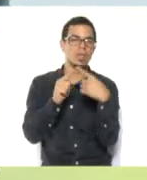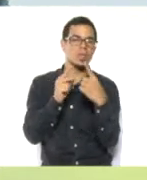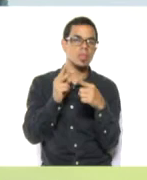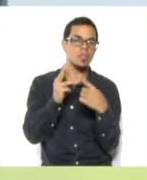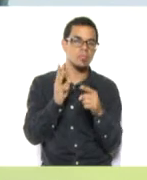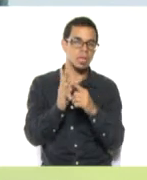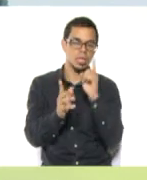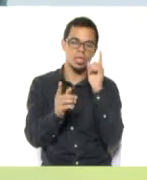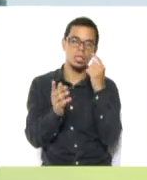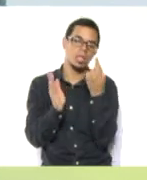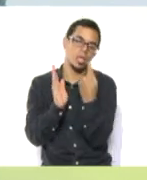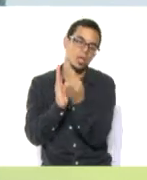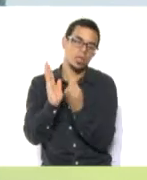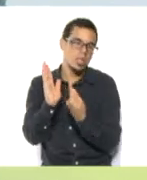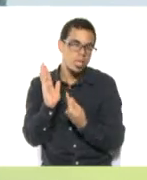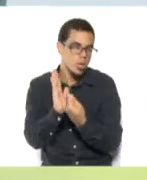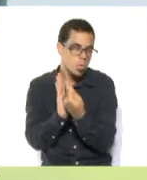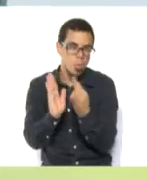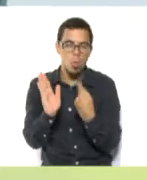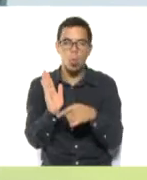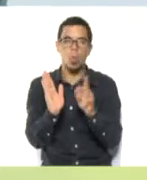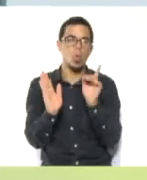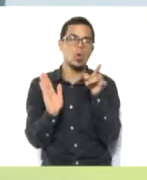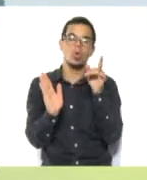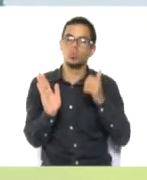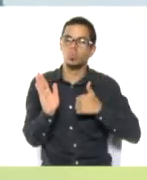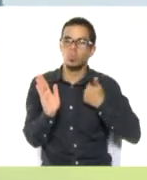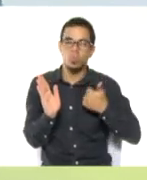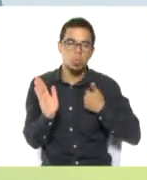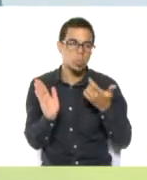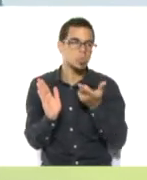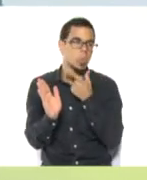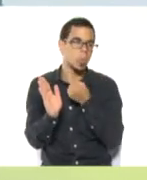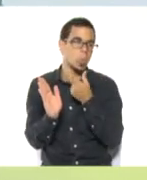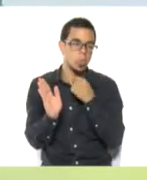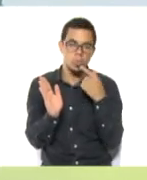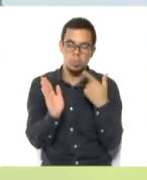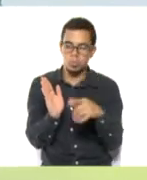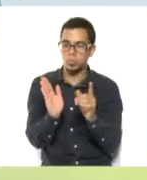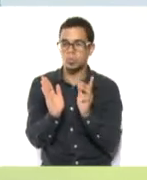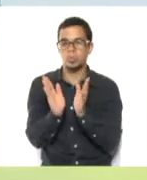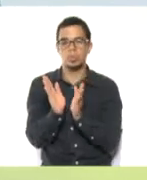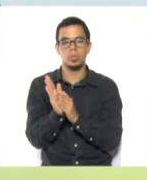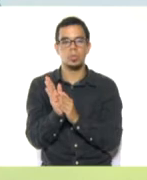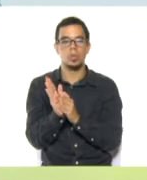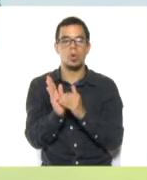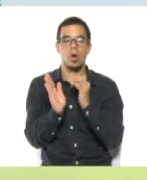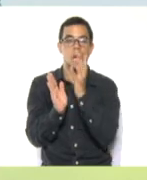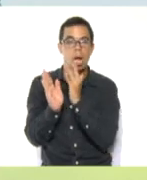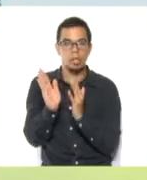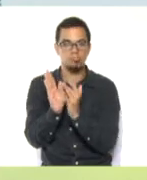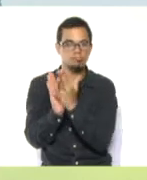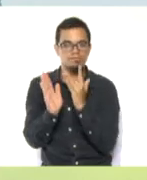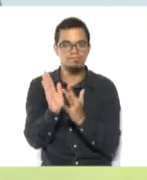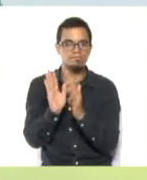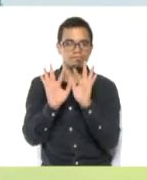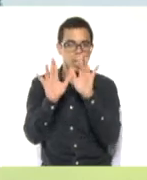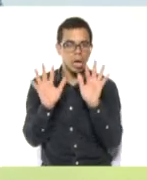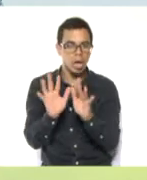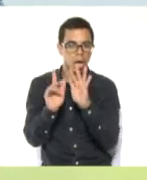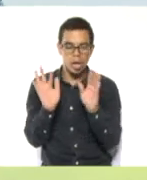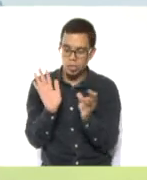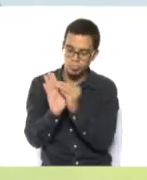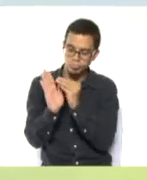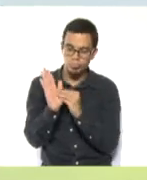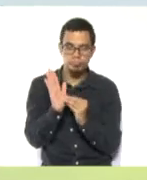motivos, dibujarlos y luego recortarlos y pegarlos. Por ejemplo, acá les traje un angelito, típico